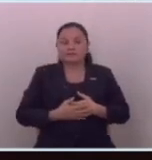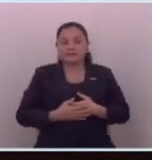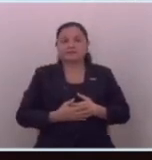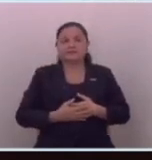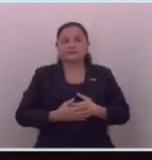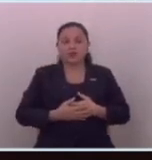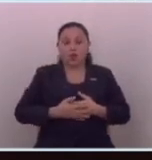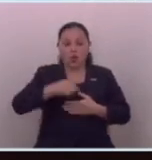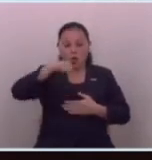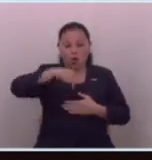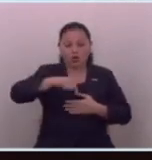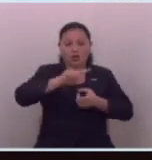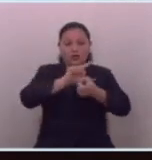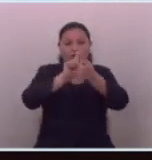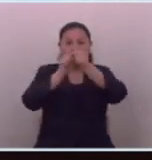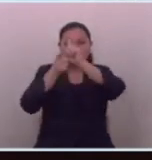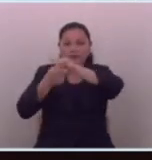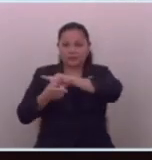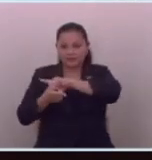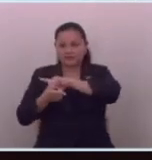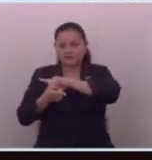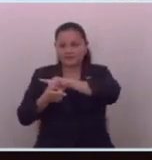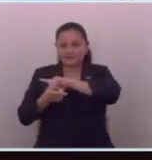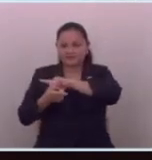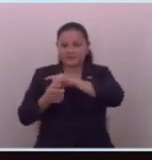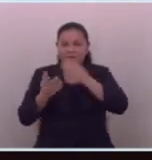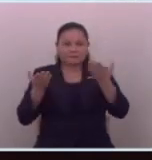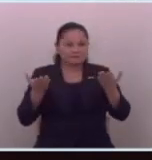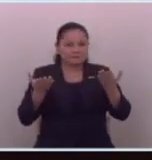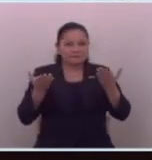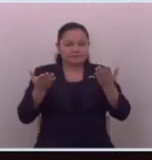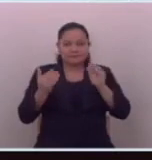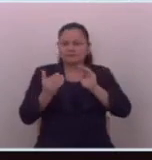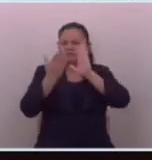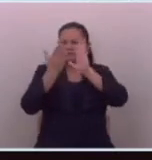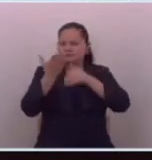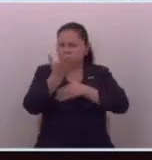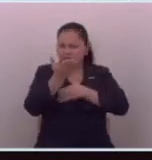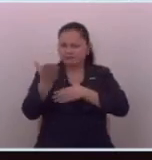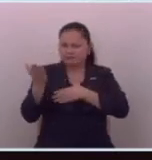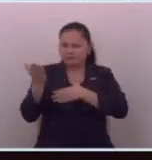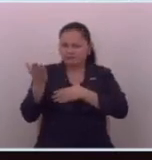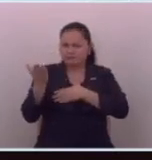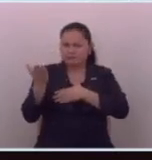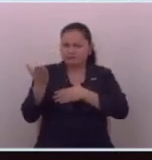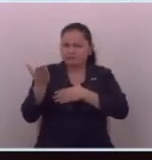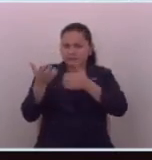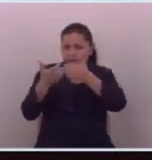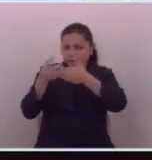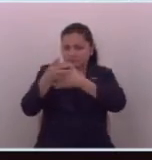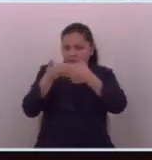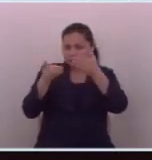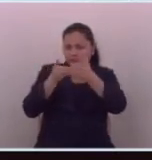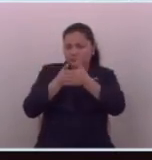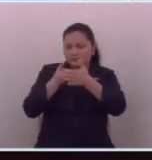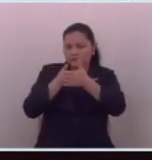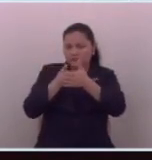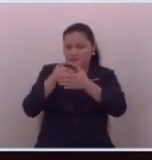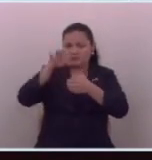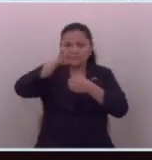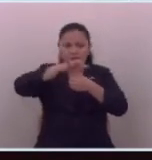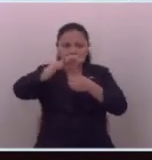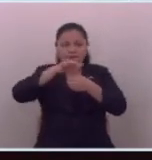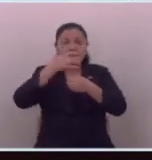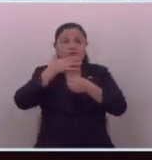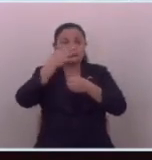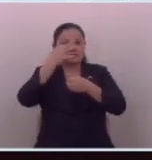hoy es diferente así es que el reto es para los colegas que voten